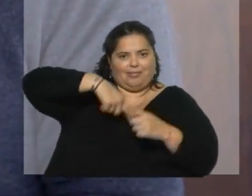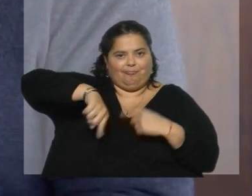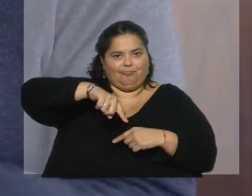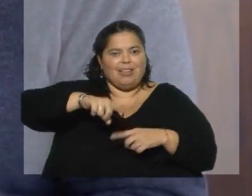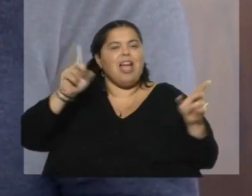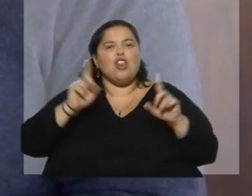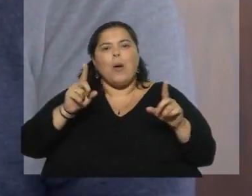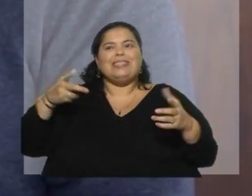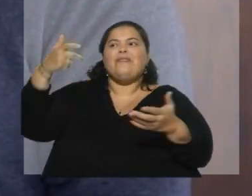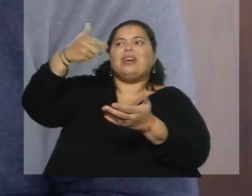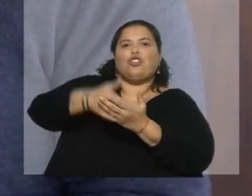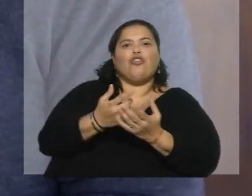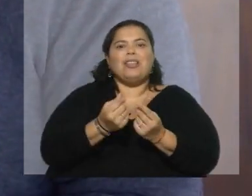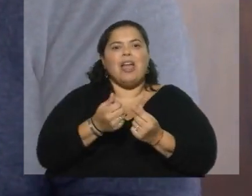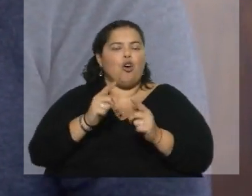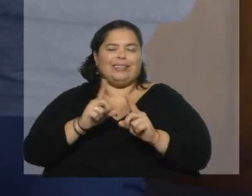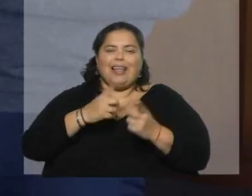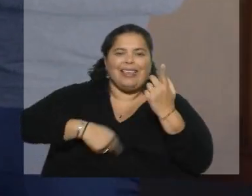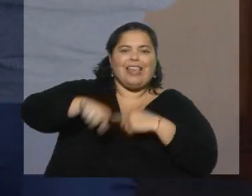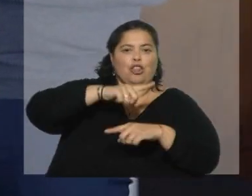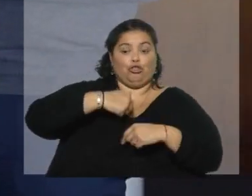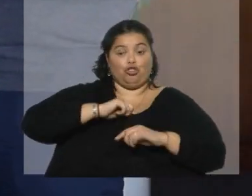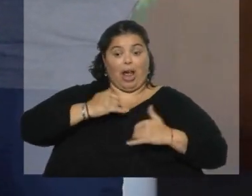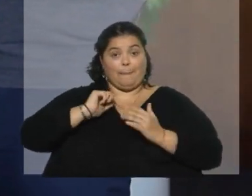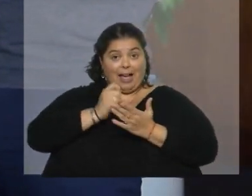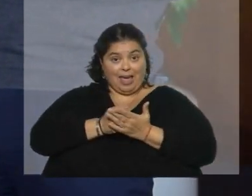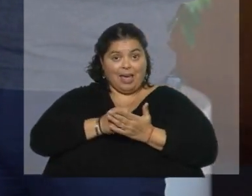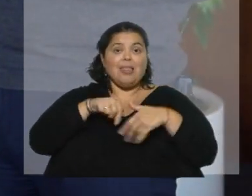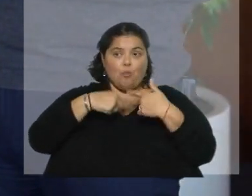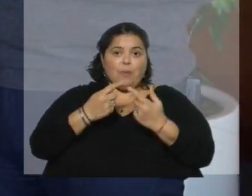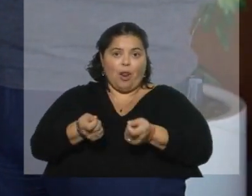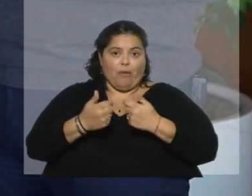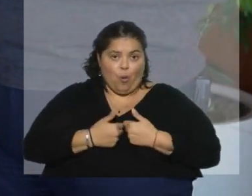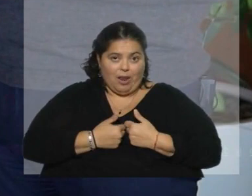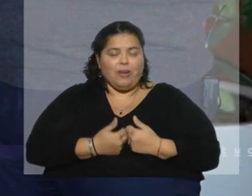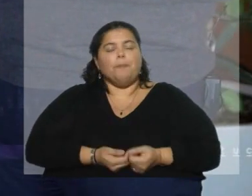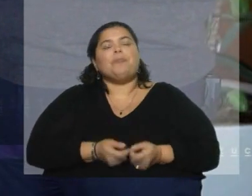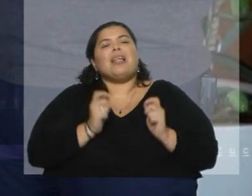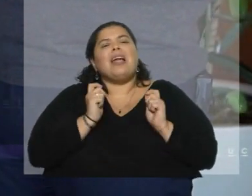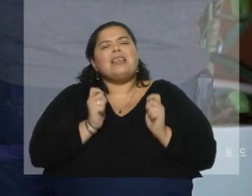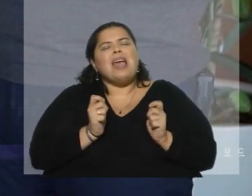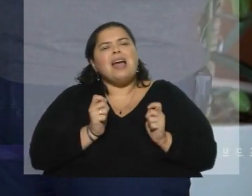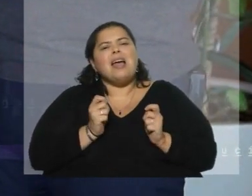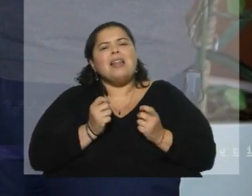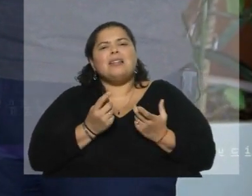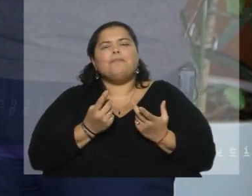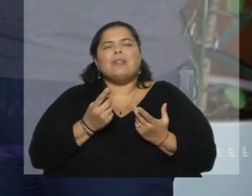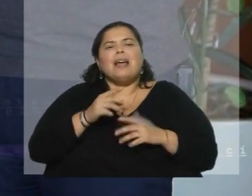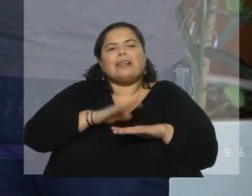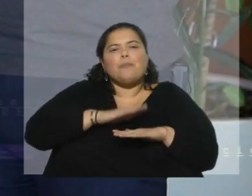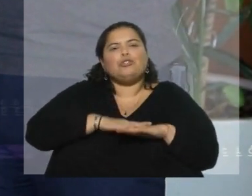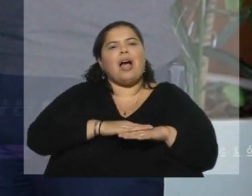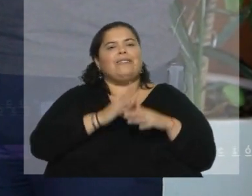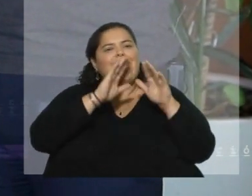el sentido de inversión, sino que es un capital de giro. ¿Y quién se hace cargo de los costos de, bueno, de, digamos, de logística, de la